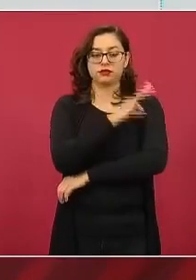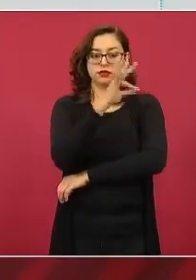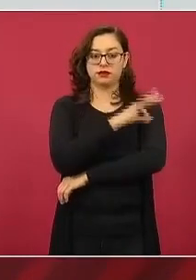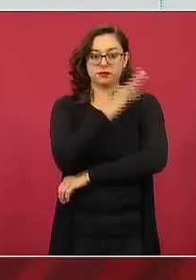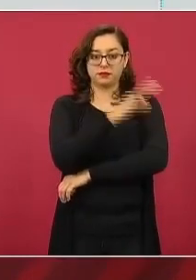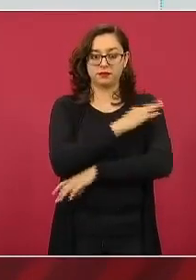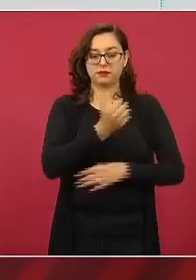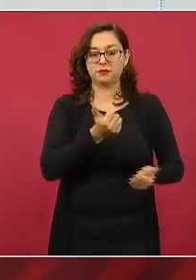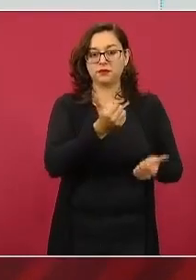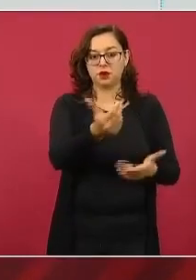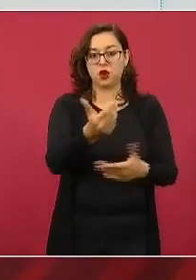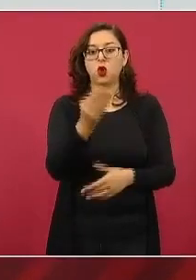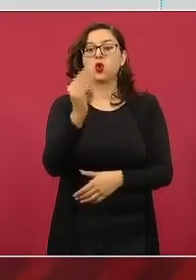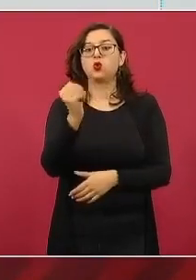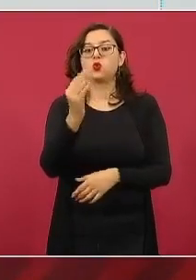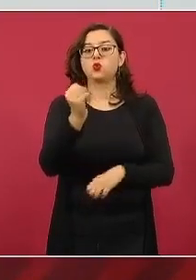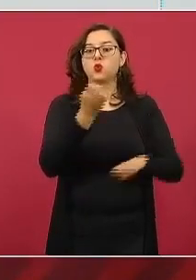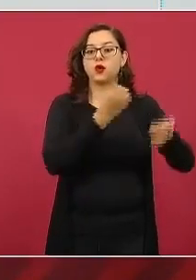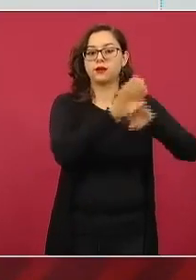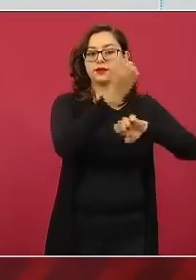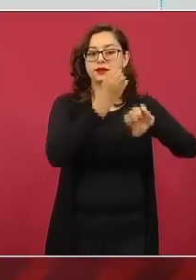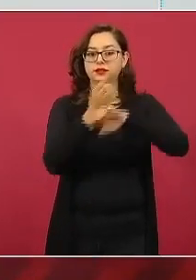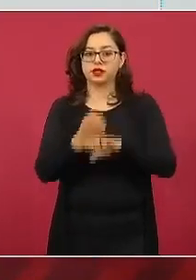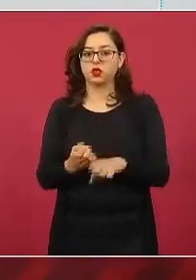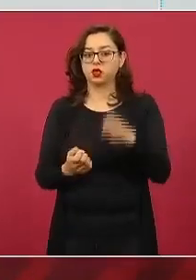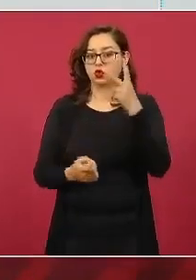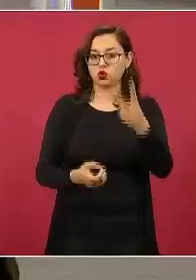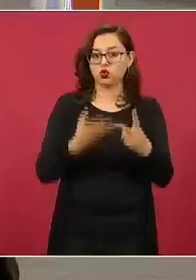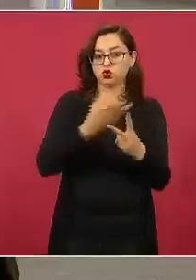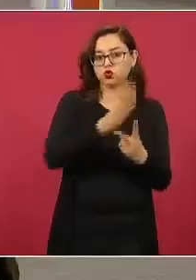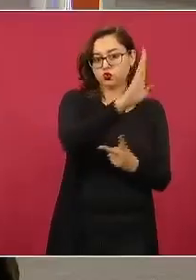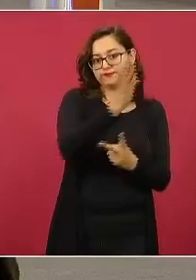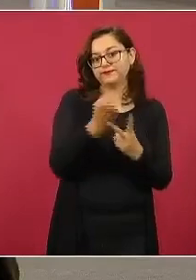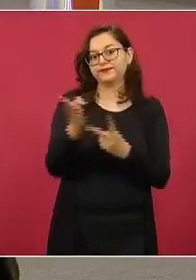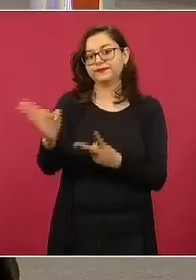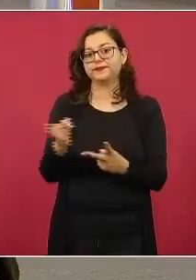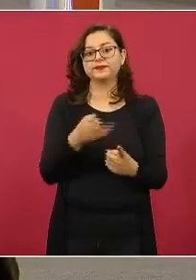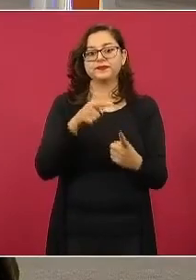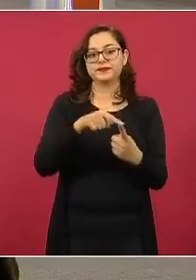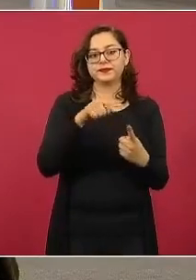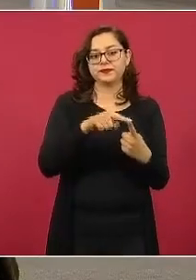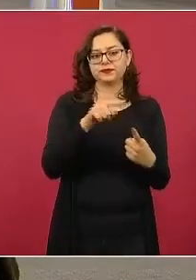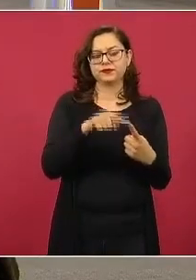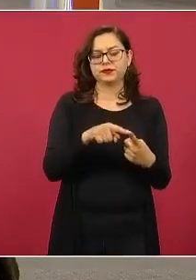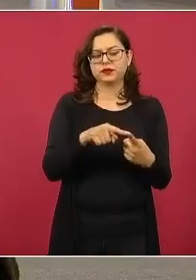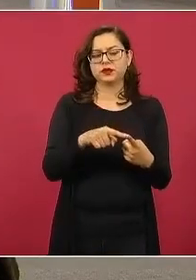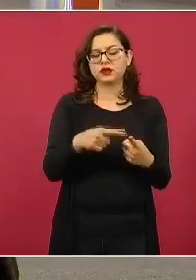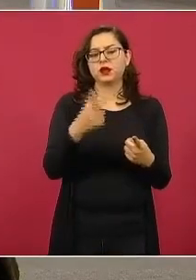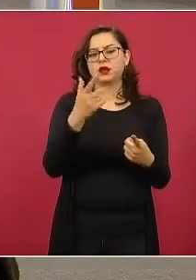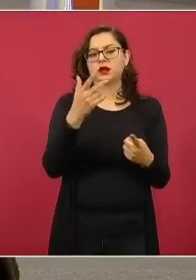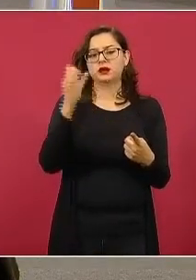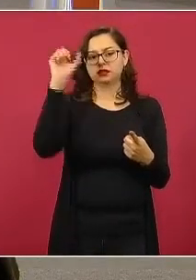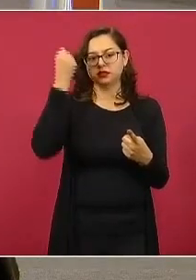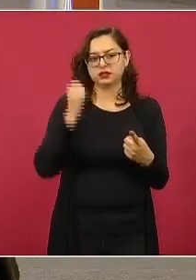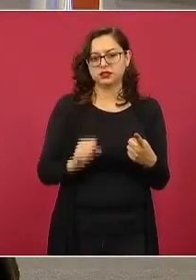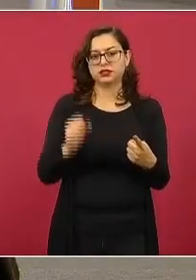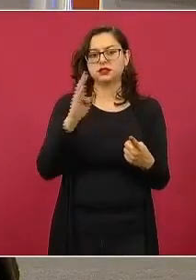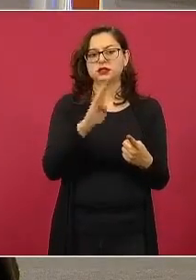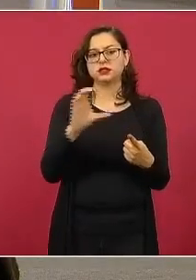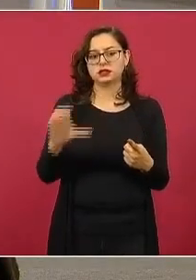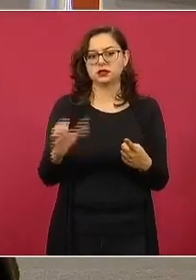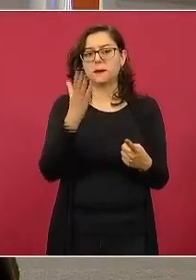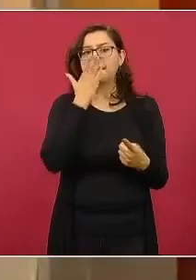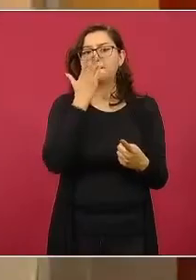atendieron 9 entidades federativas, se hicieron 2 rutas. En la ruta 1 se cubrió Sinaloa, Baja California,